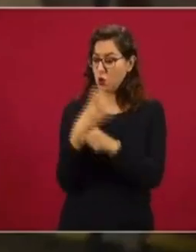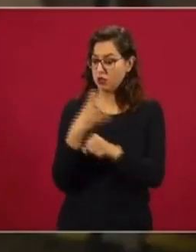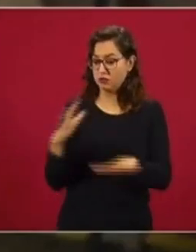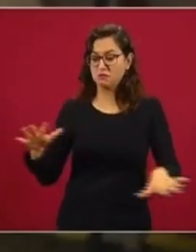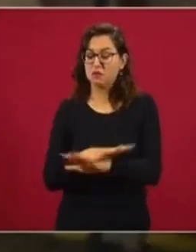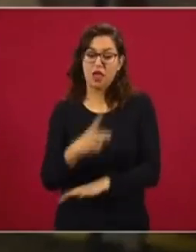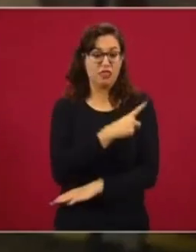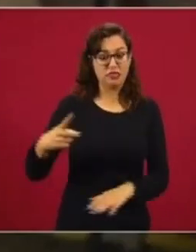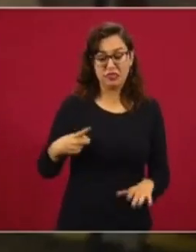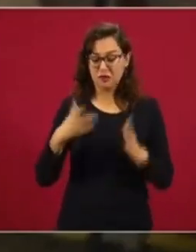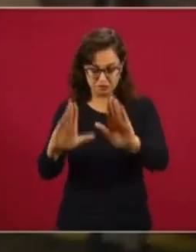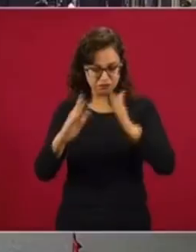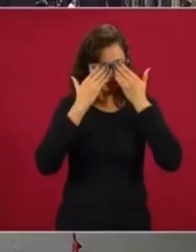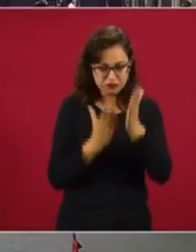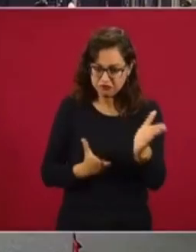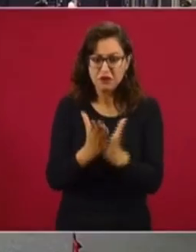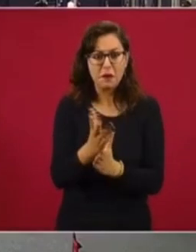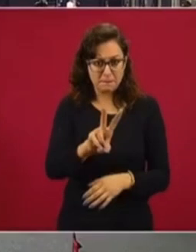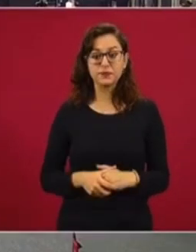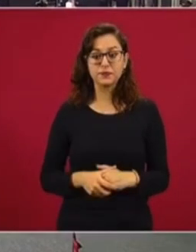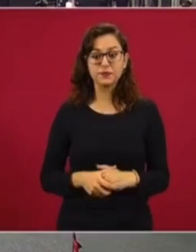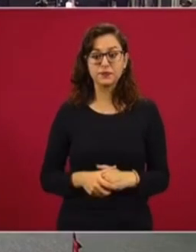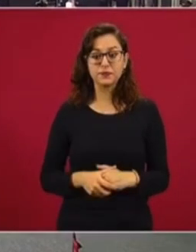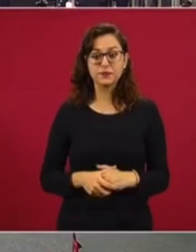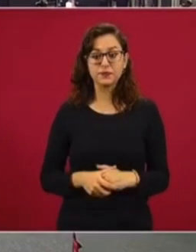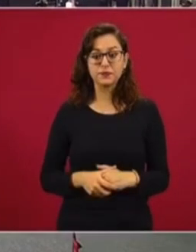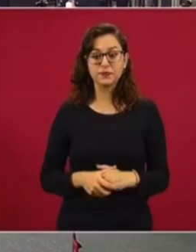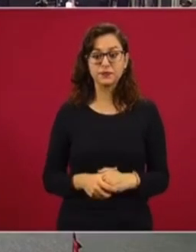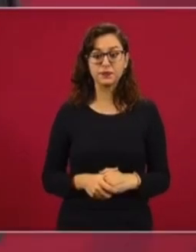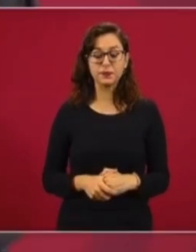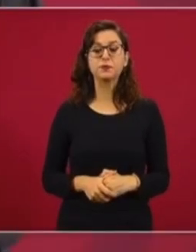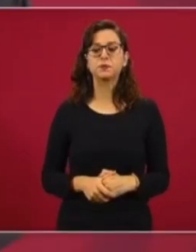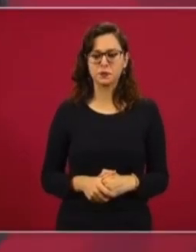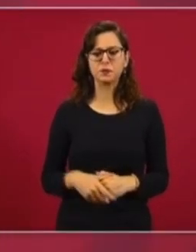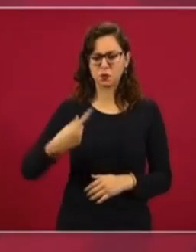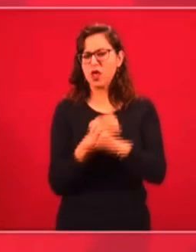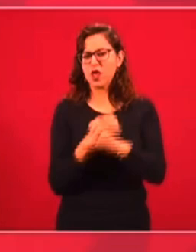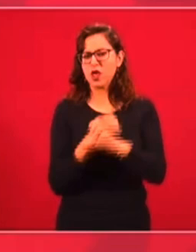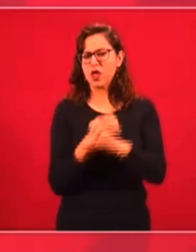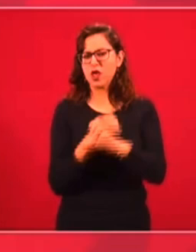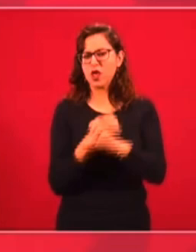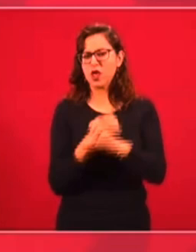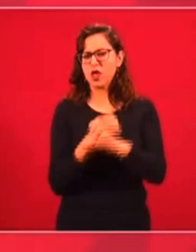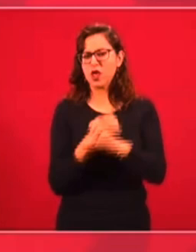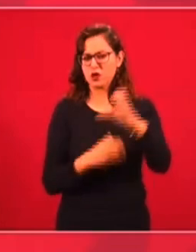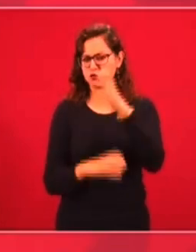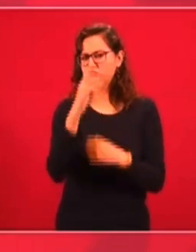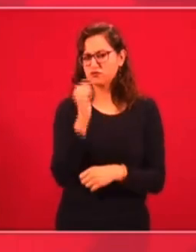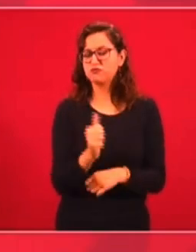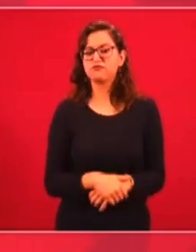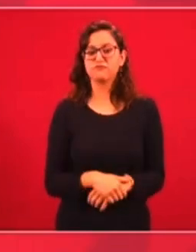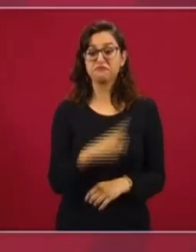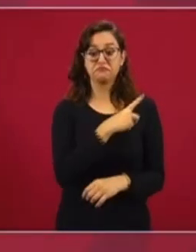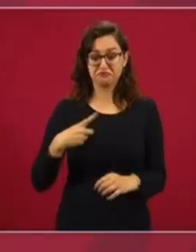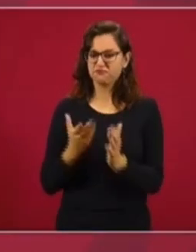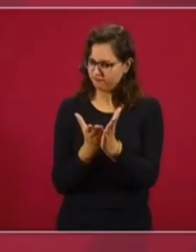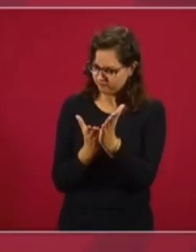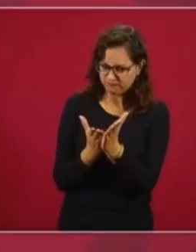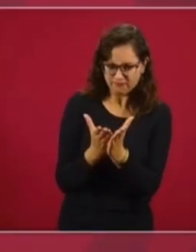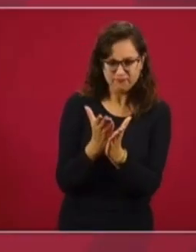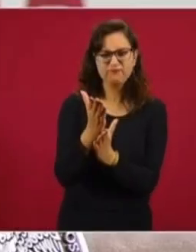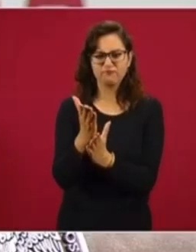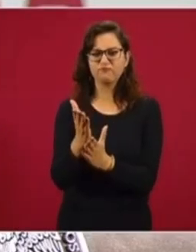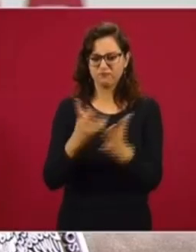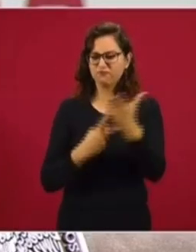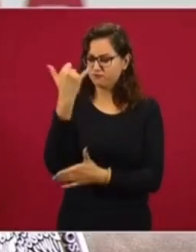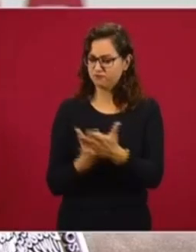¿Su gobierno no escucha a los funcionarios? Sí, escuchamos, pero tiene razón. Pedimos lealtad a Ciegas, al